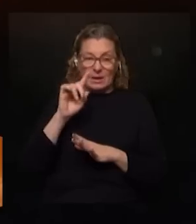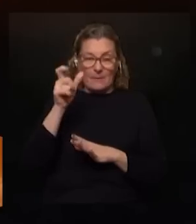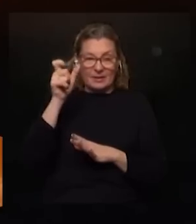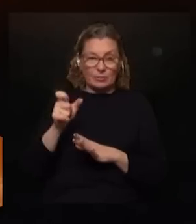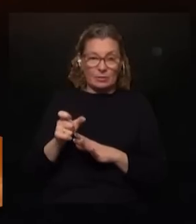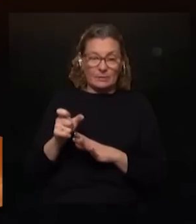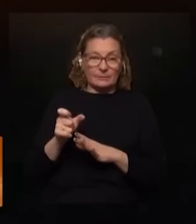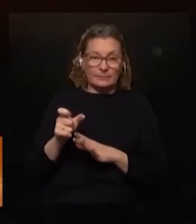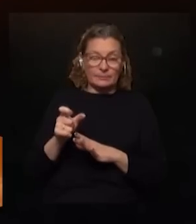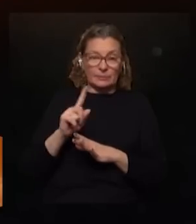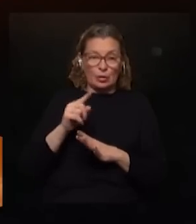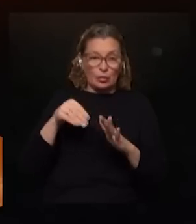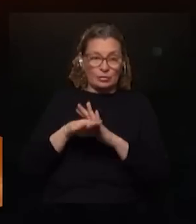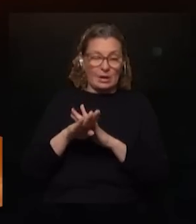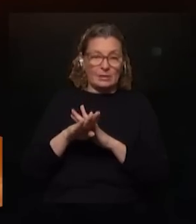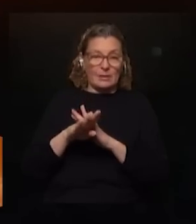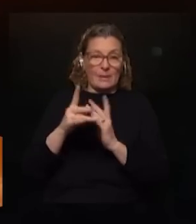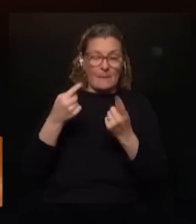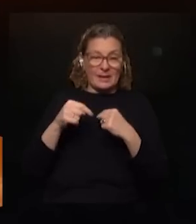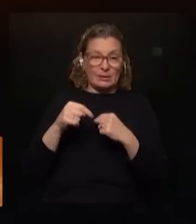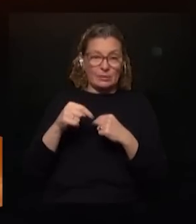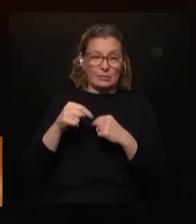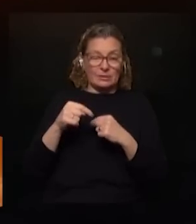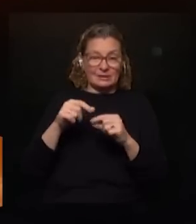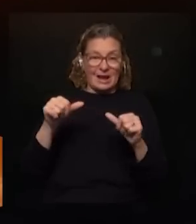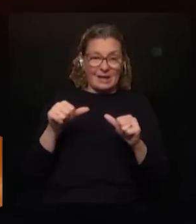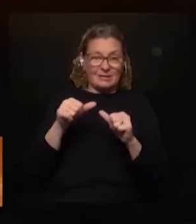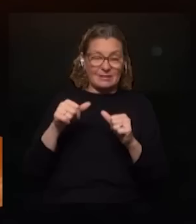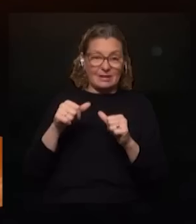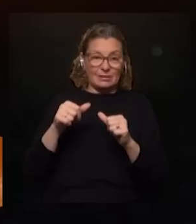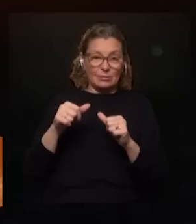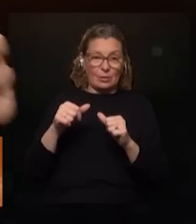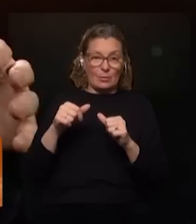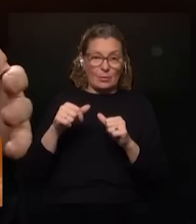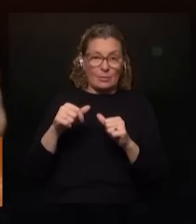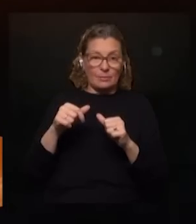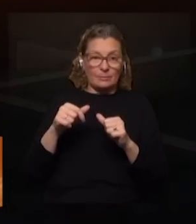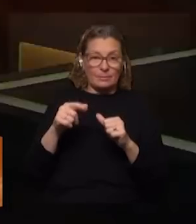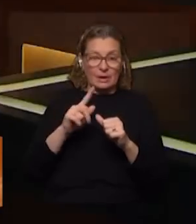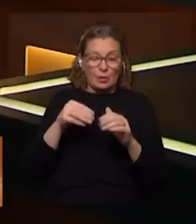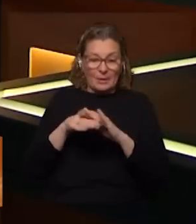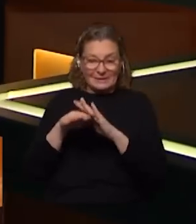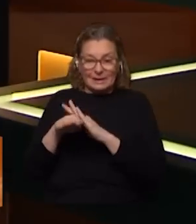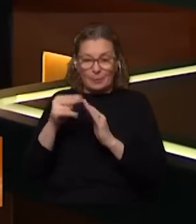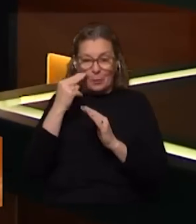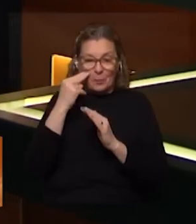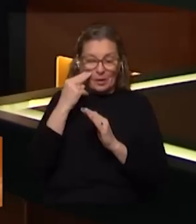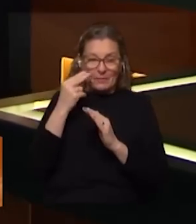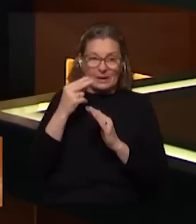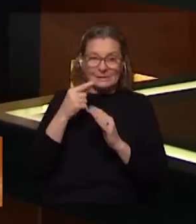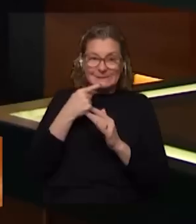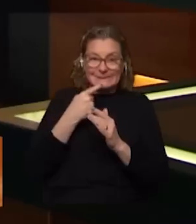que no están en el clearing pero que están haciendo pininos para no entrar al clearing por lo tanto